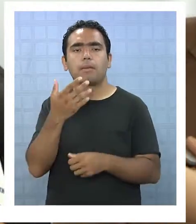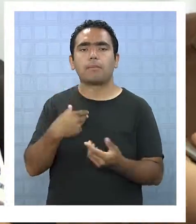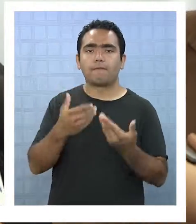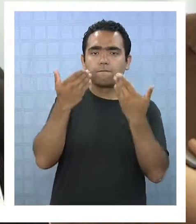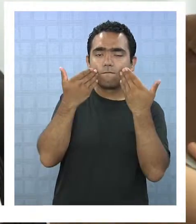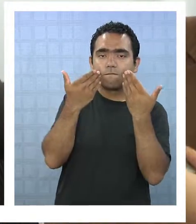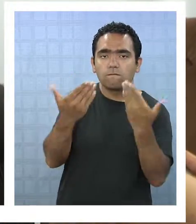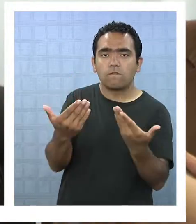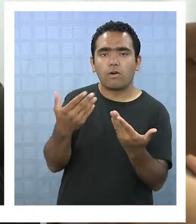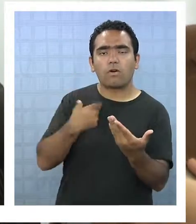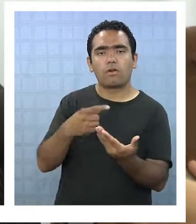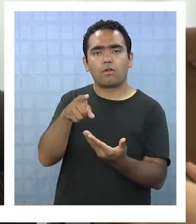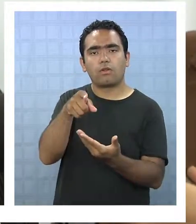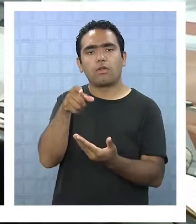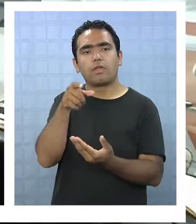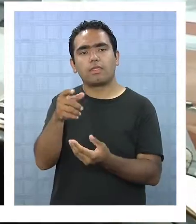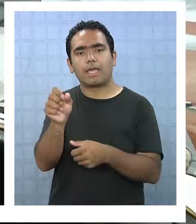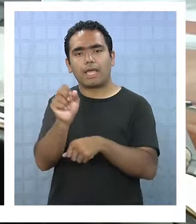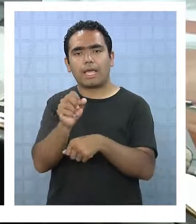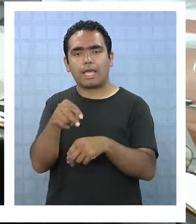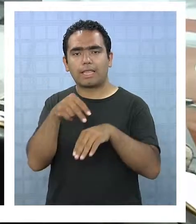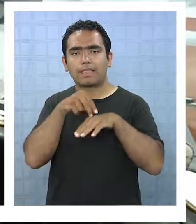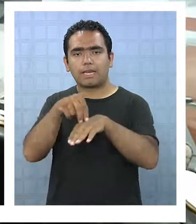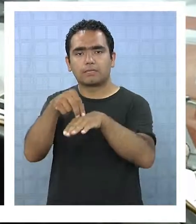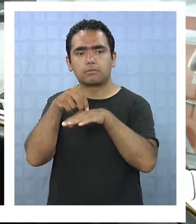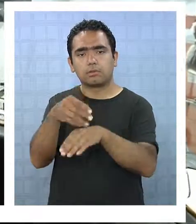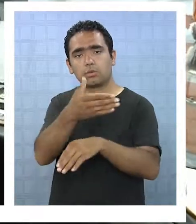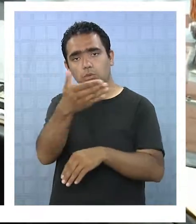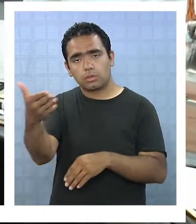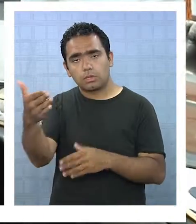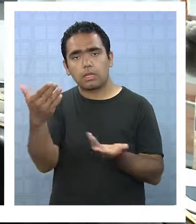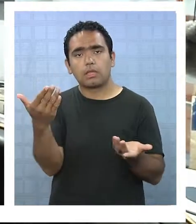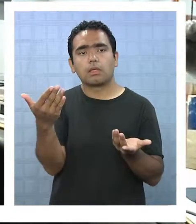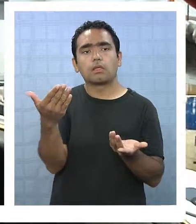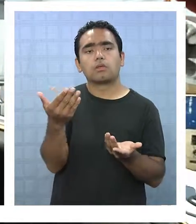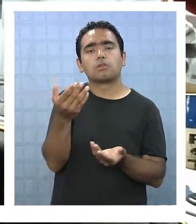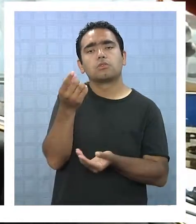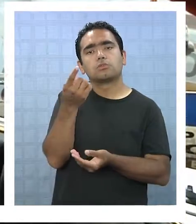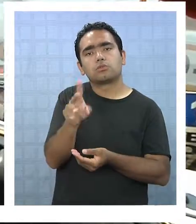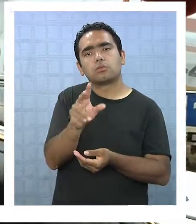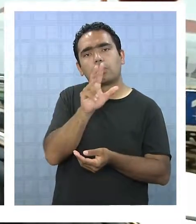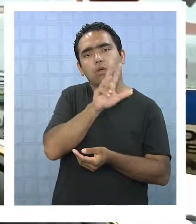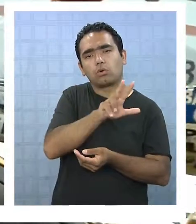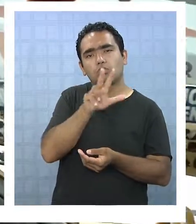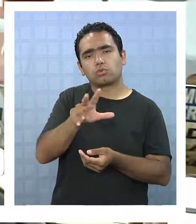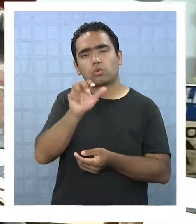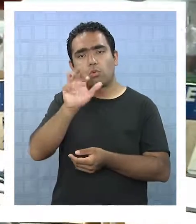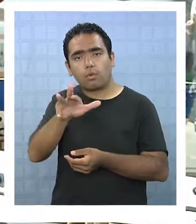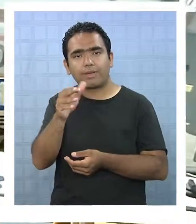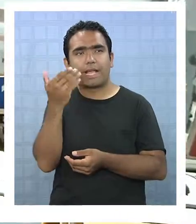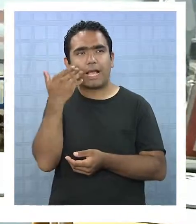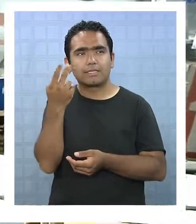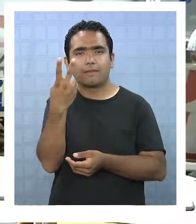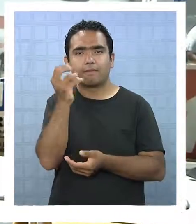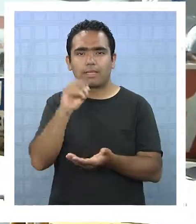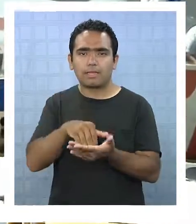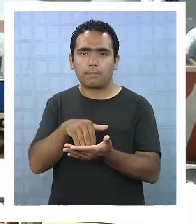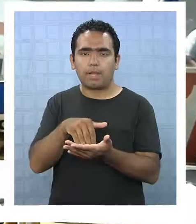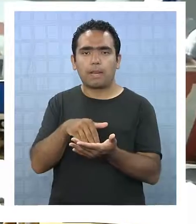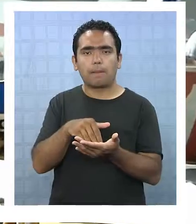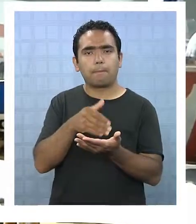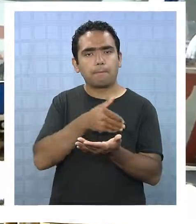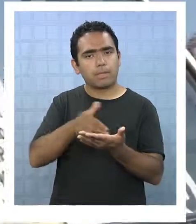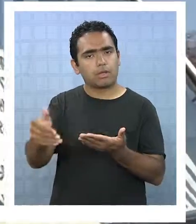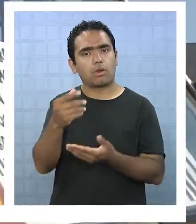otra serie de beneficios que paga la tesorería. Para que ustedes se hagan una idea solamente en 889 nosotros pagamos casi 20.000 millones de